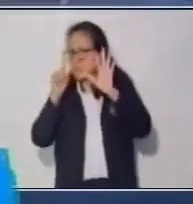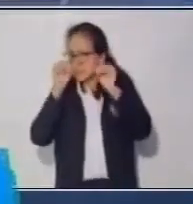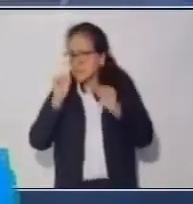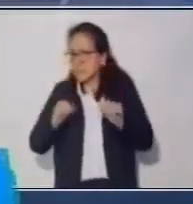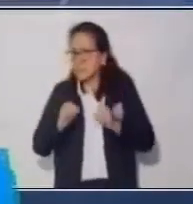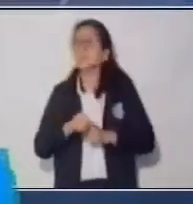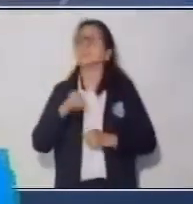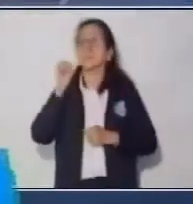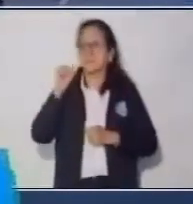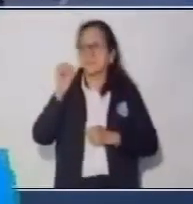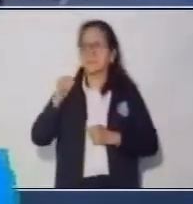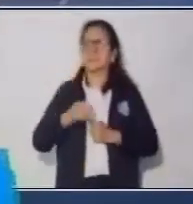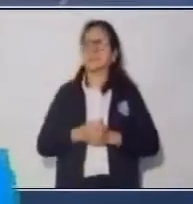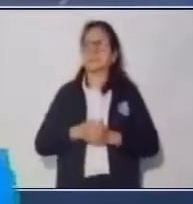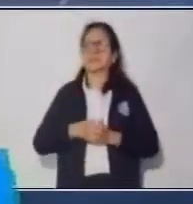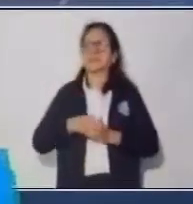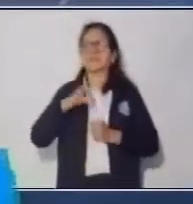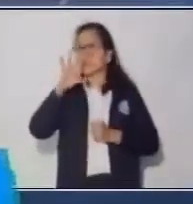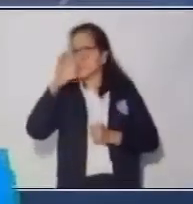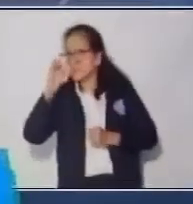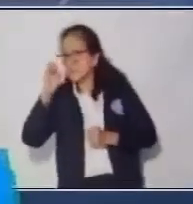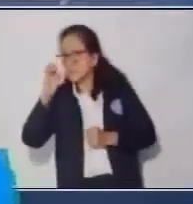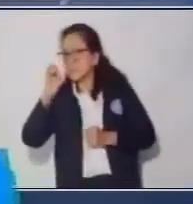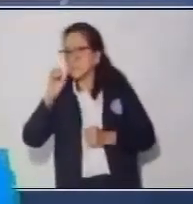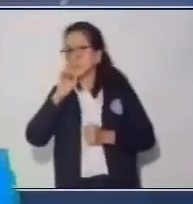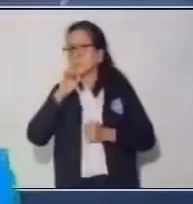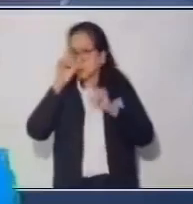6 es divisible dentro de 30? Sí.